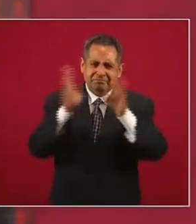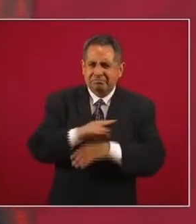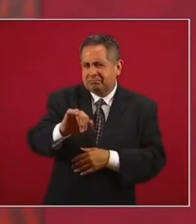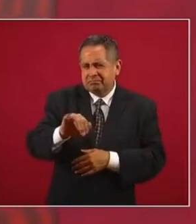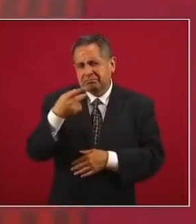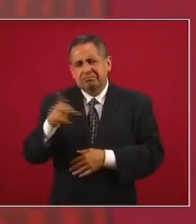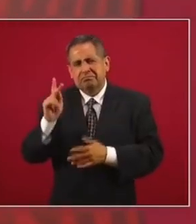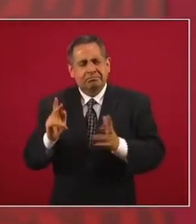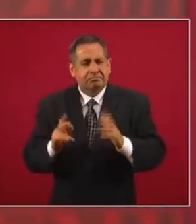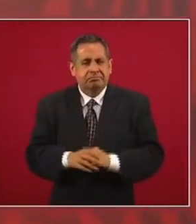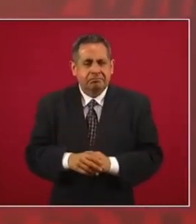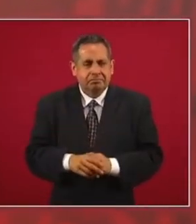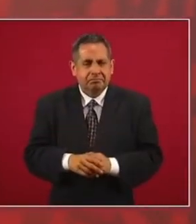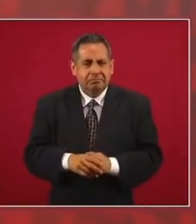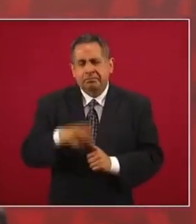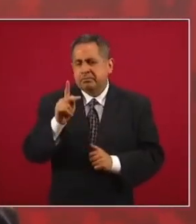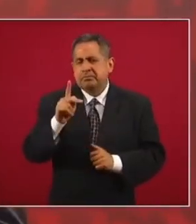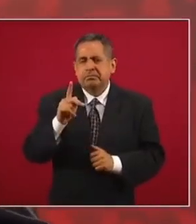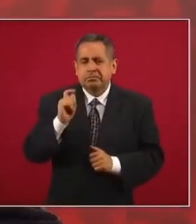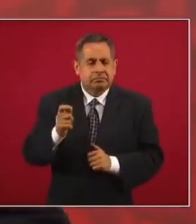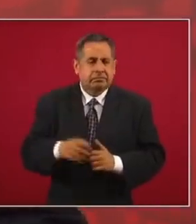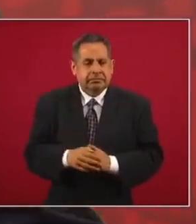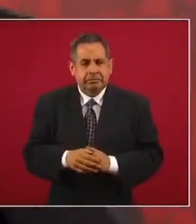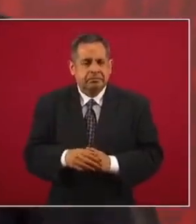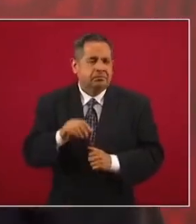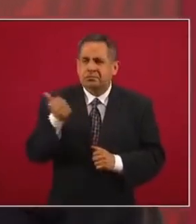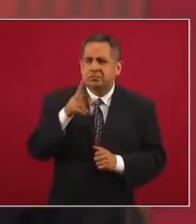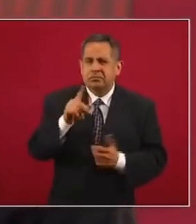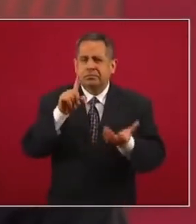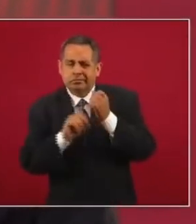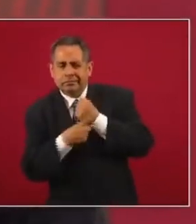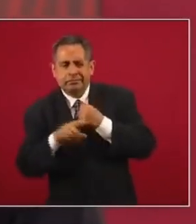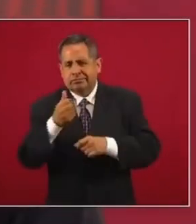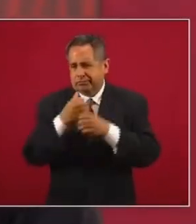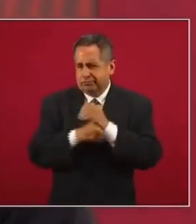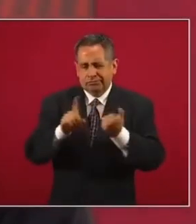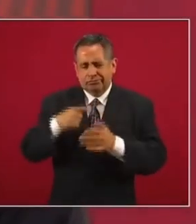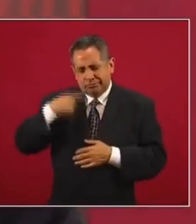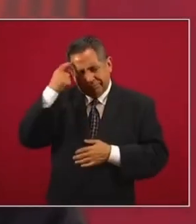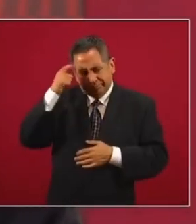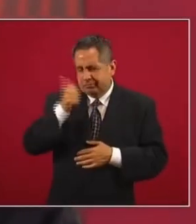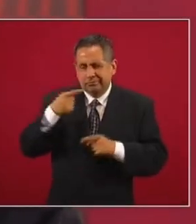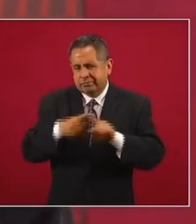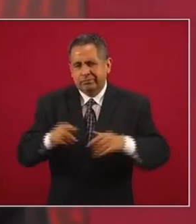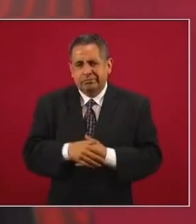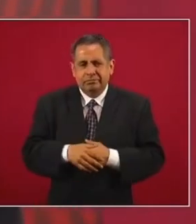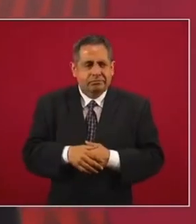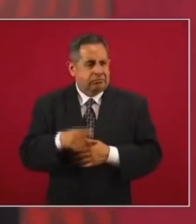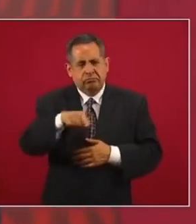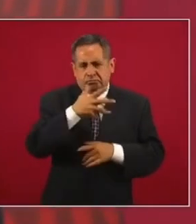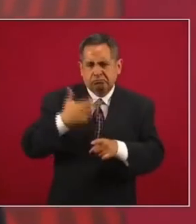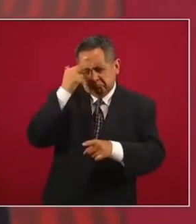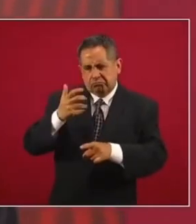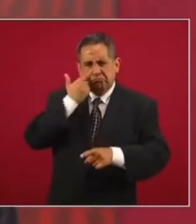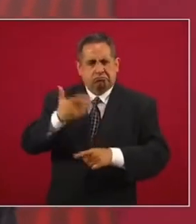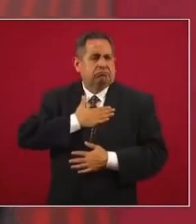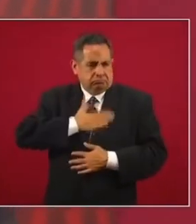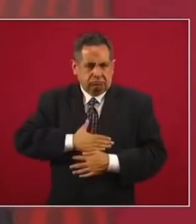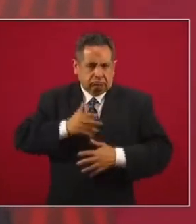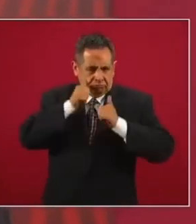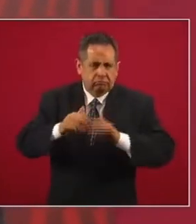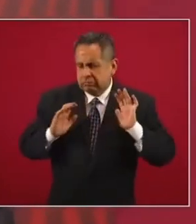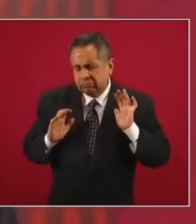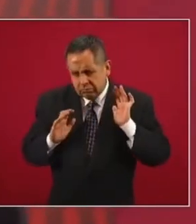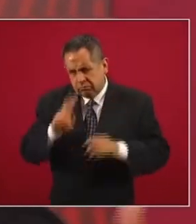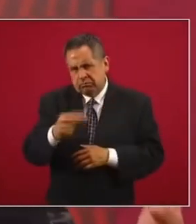pero es otro tipo de situación la que considero permanece. Hay una demanda justa de que se